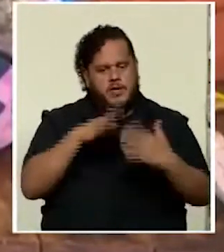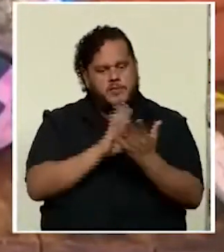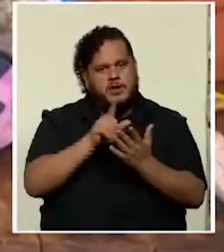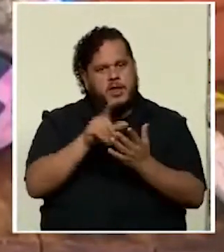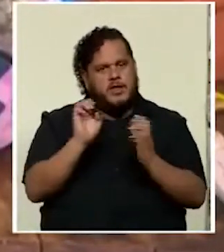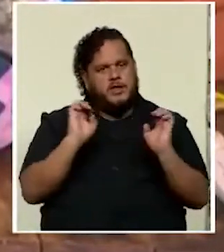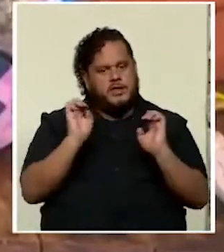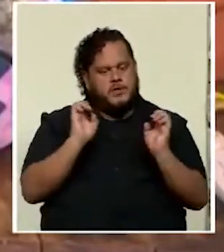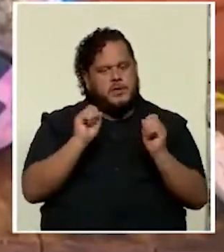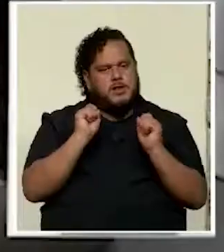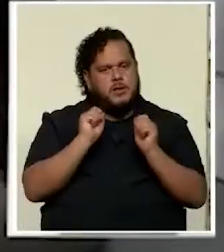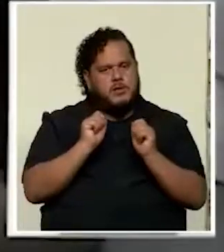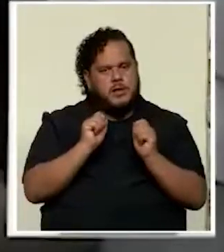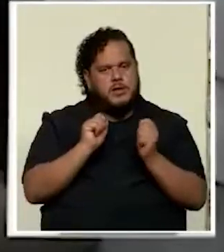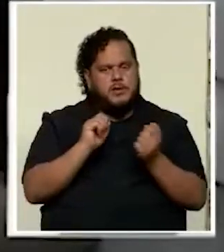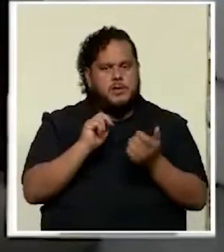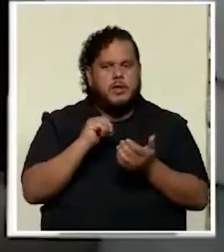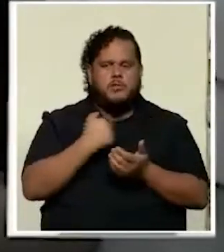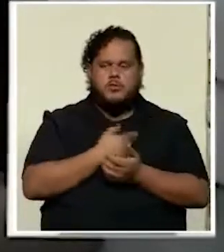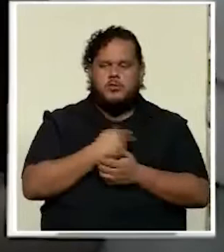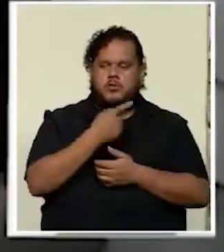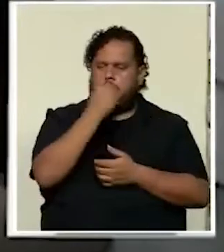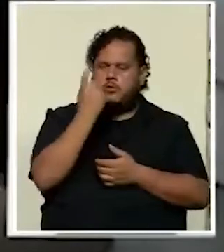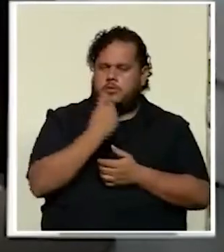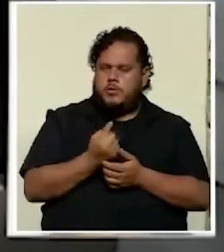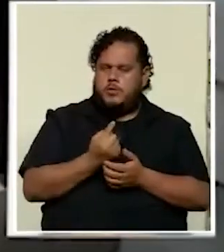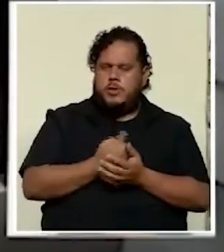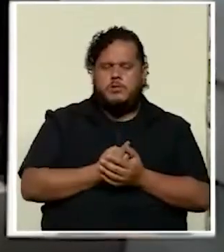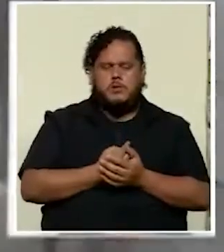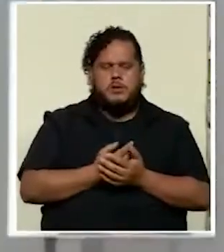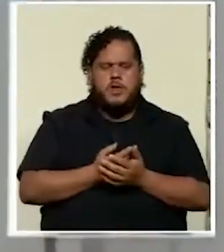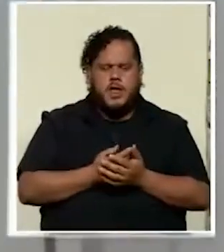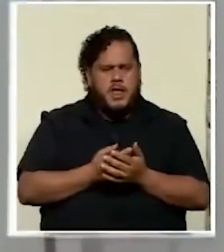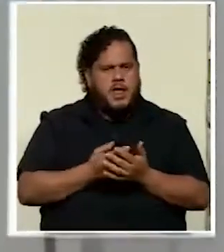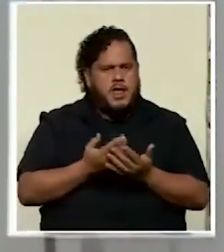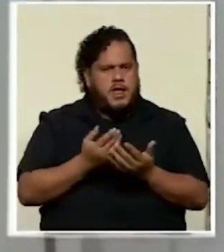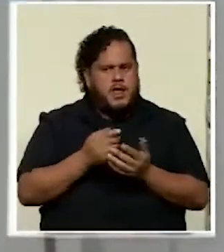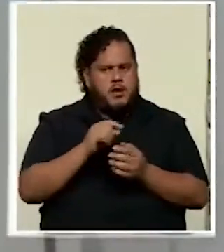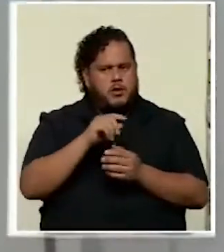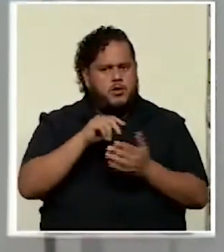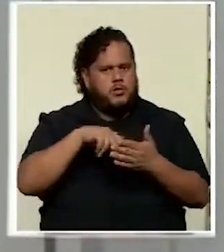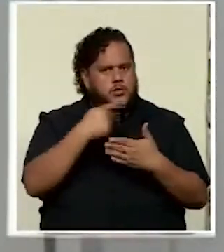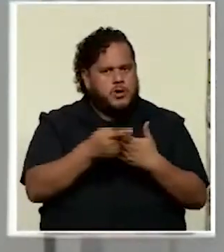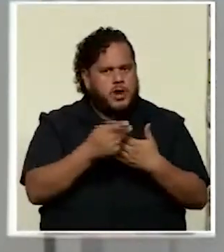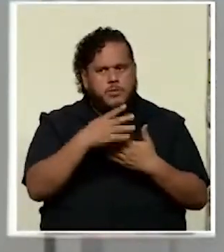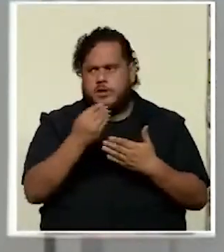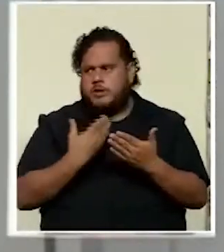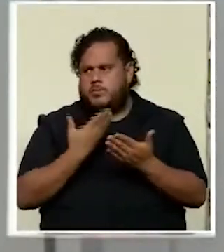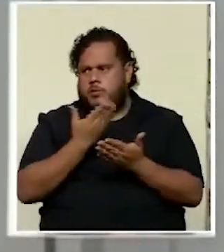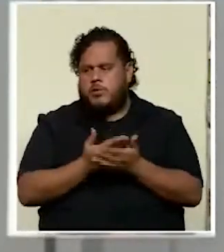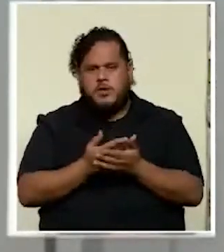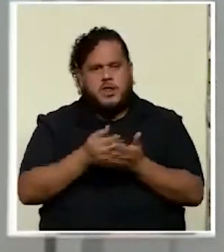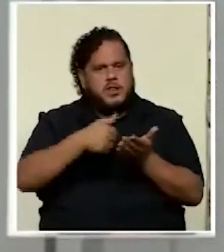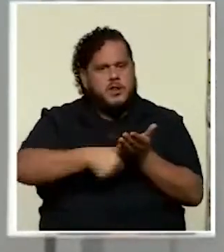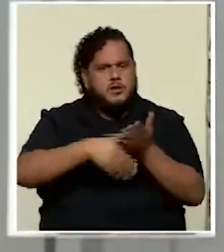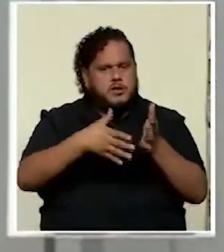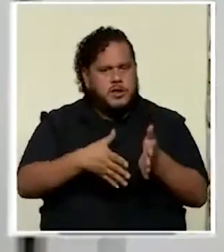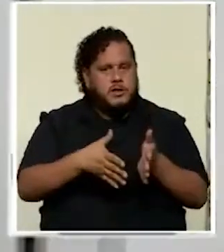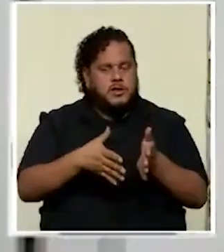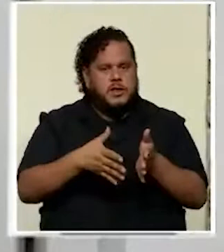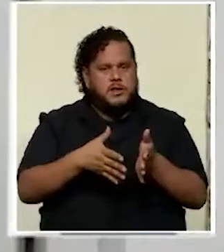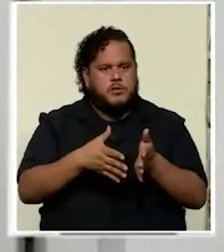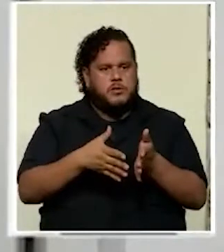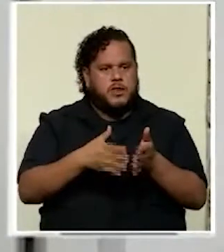emergencia educativa nos hacemos la pregunta ¿Están los programas y propuestas de los candidatos y candidatas